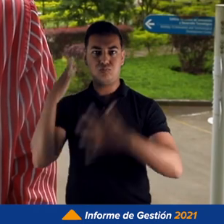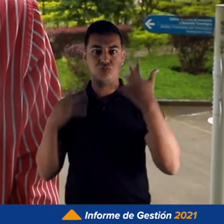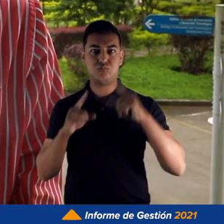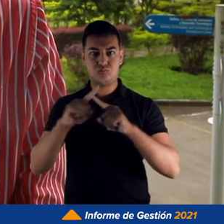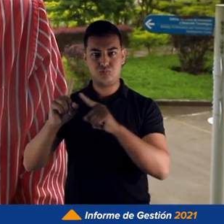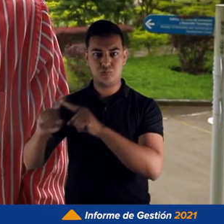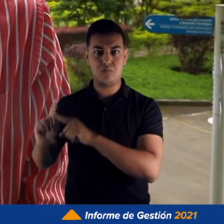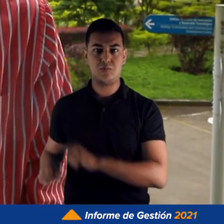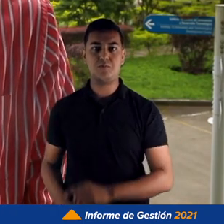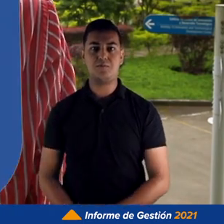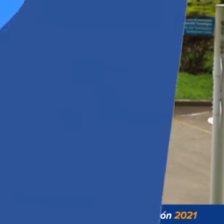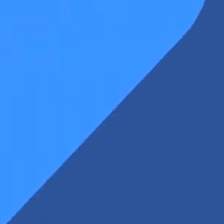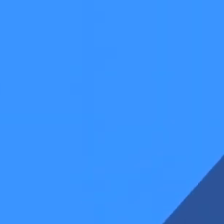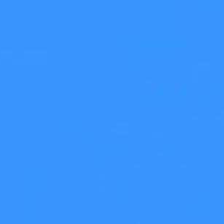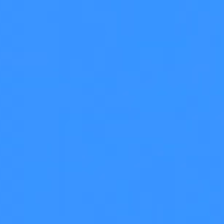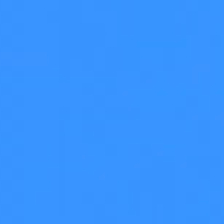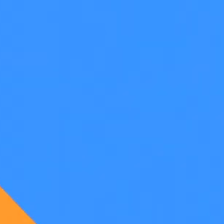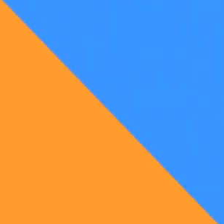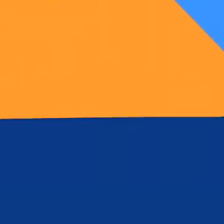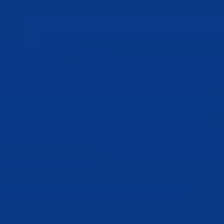forestal de Canadá.